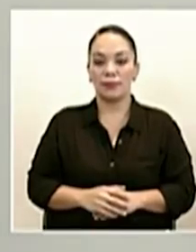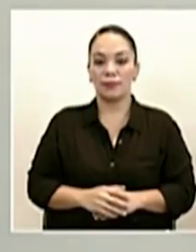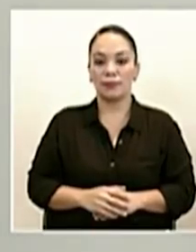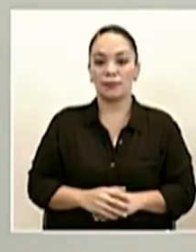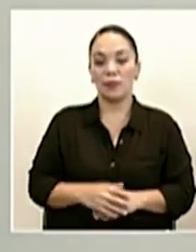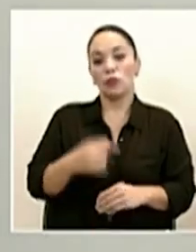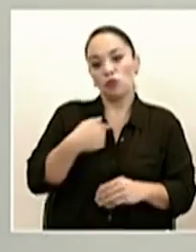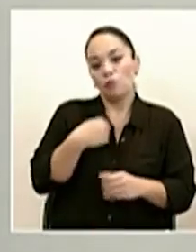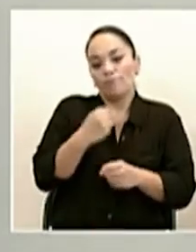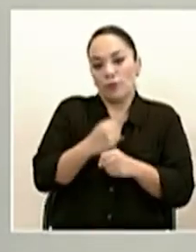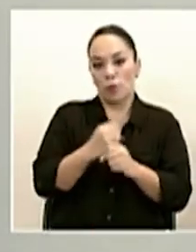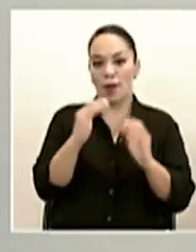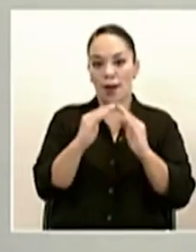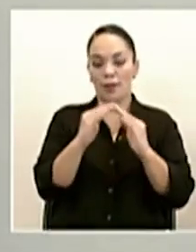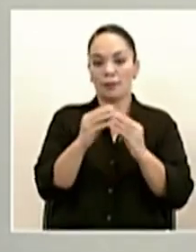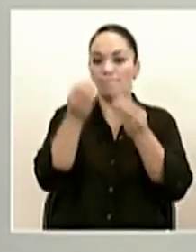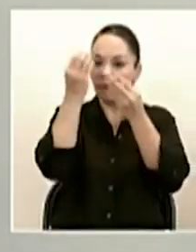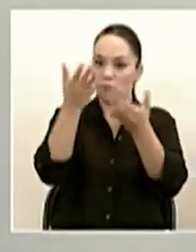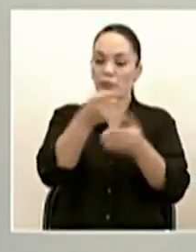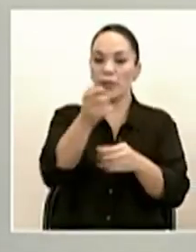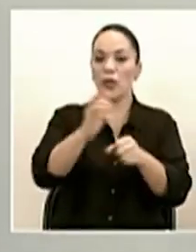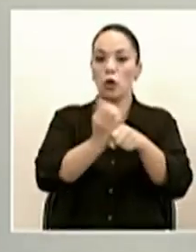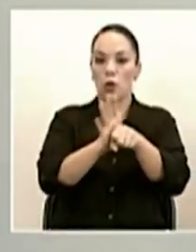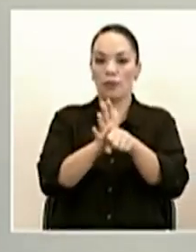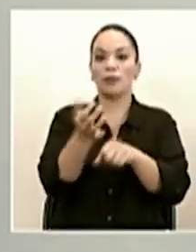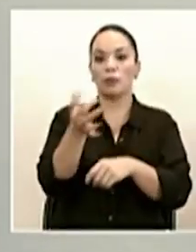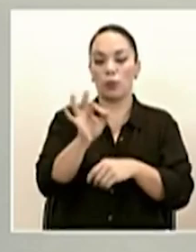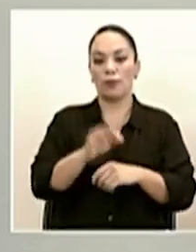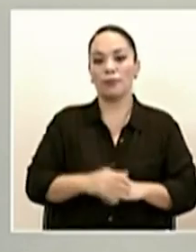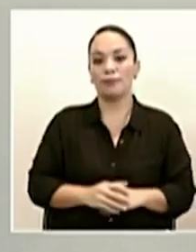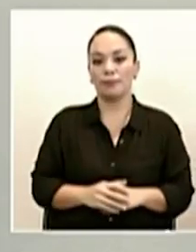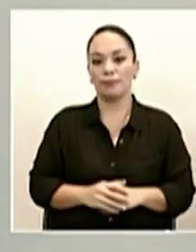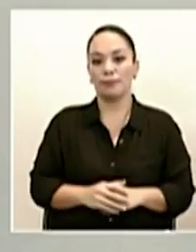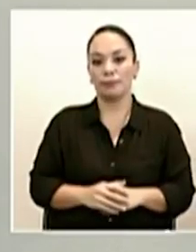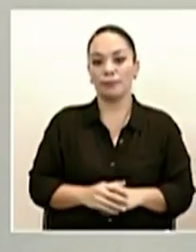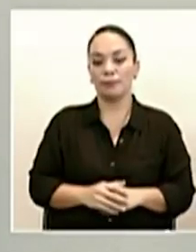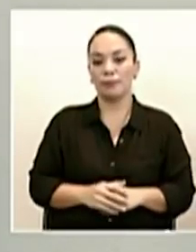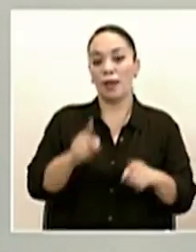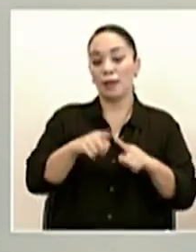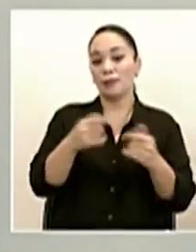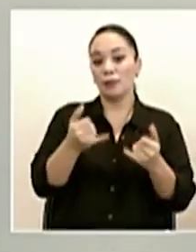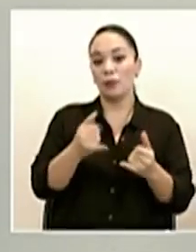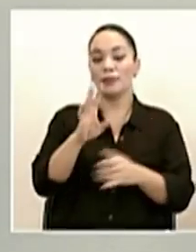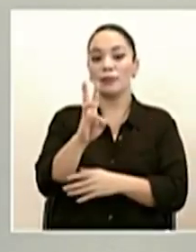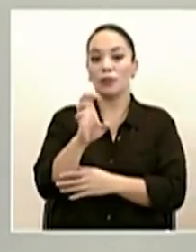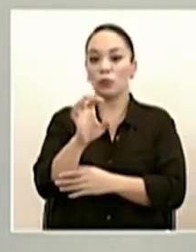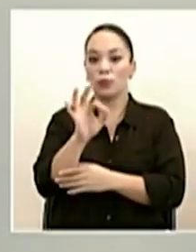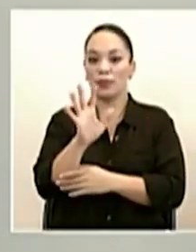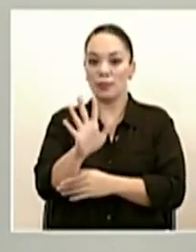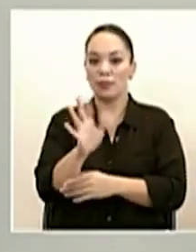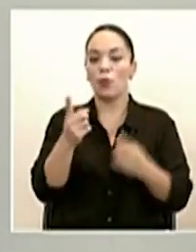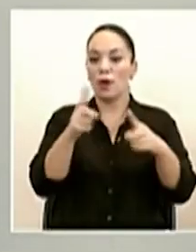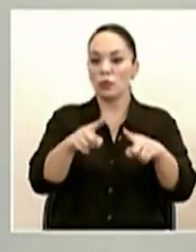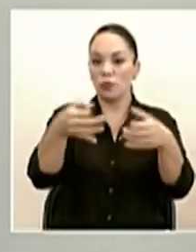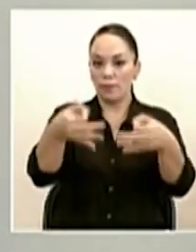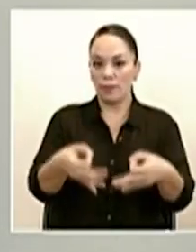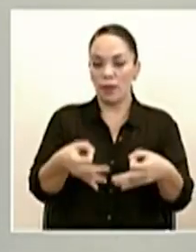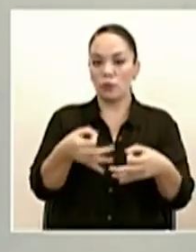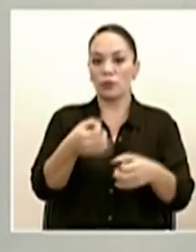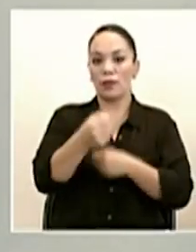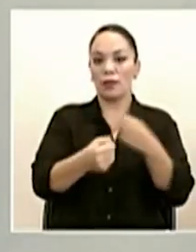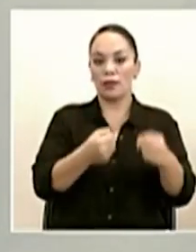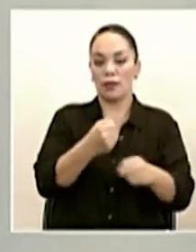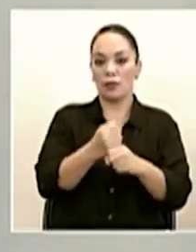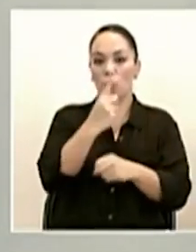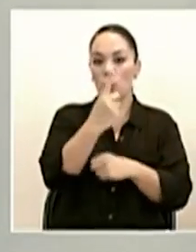...y les envío el reporte de COVID-19. Tenemos al día de hoy 695 casos confirmados con un rango de edad